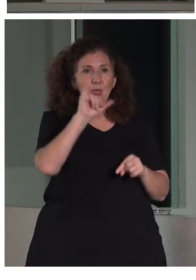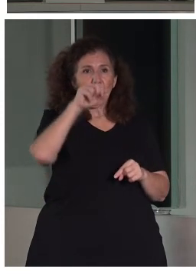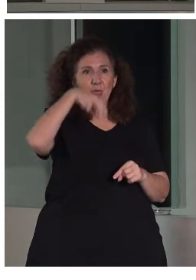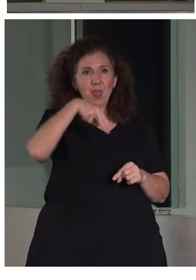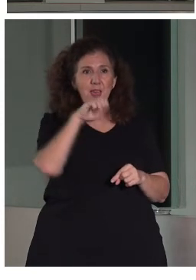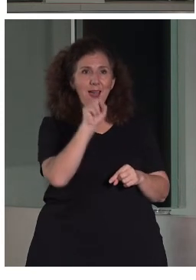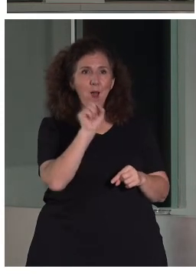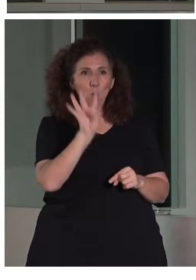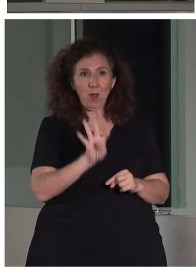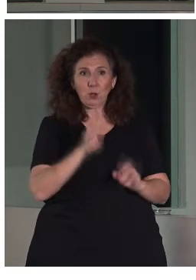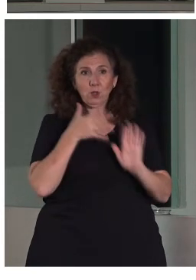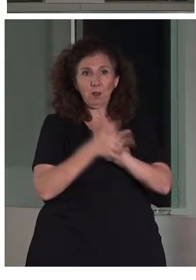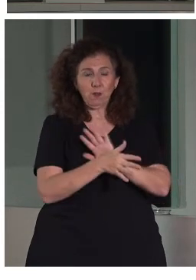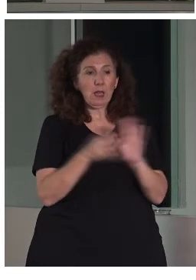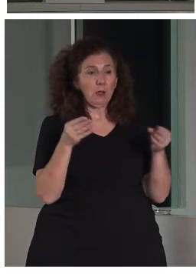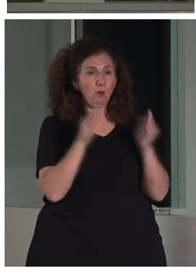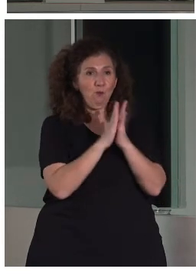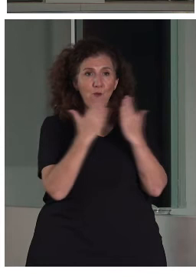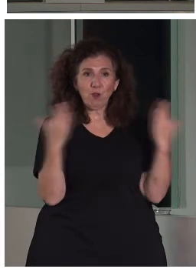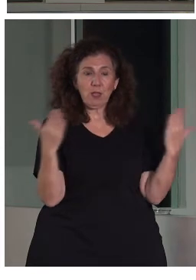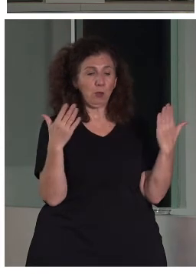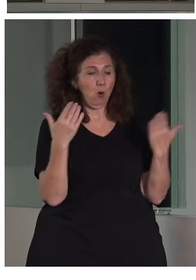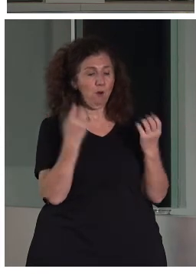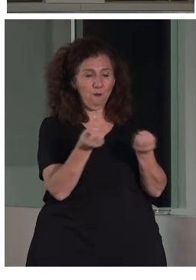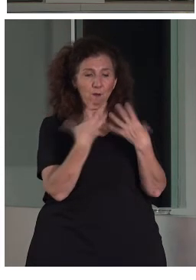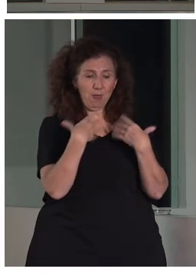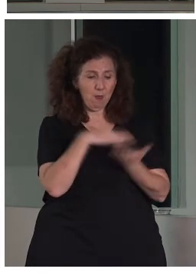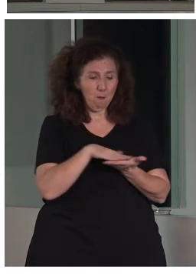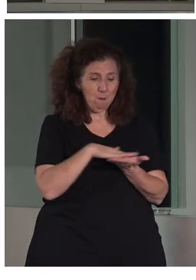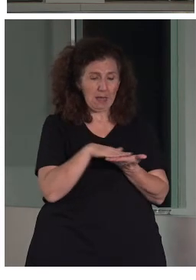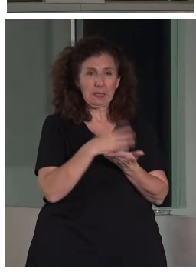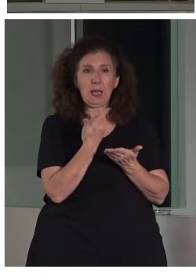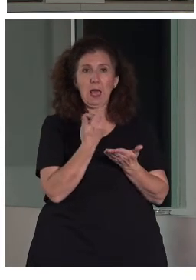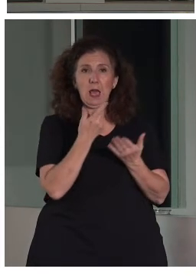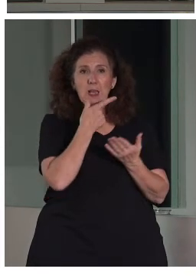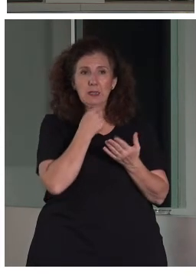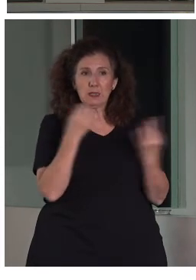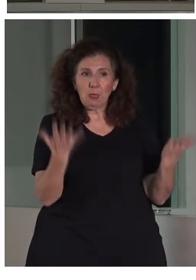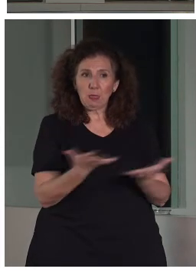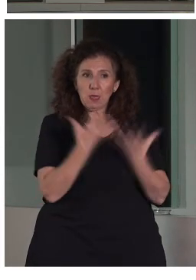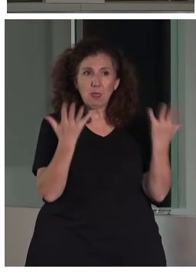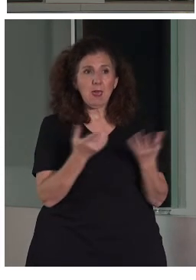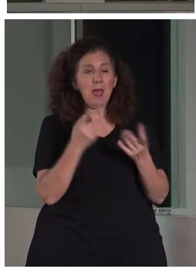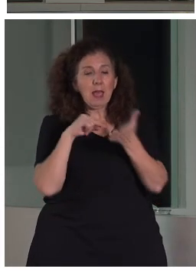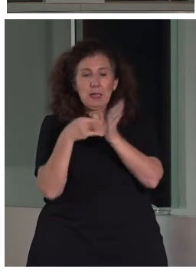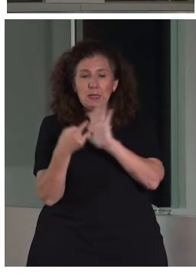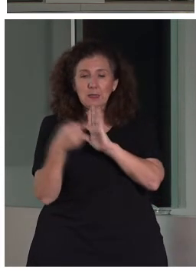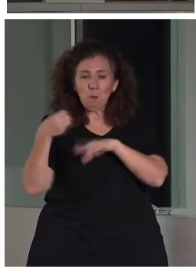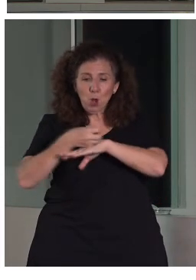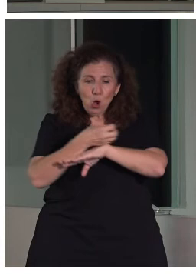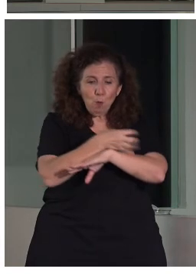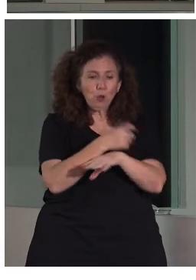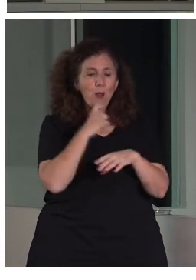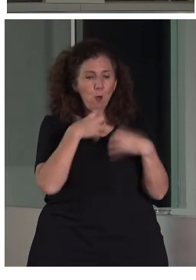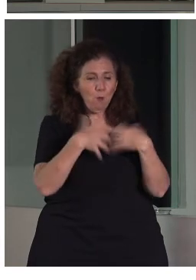que da una información básica, sencilla, directa, de cada uno de los tipos de locomotora, cómo funcionaban